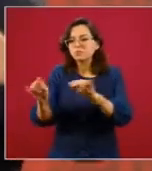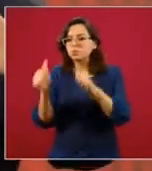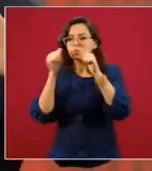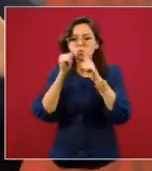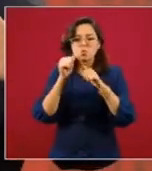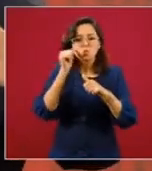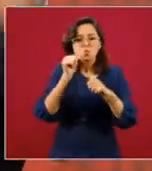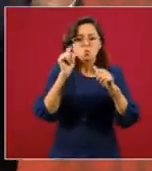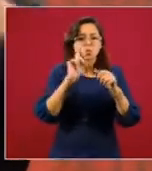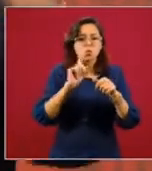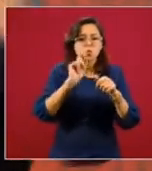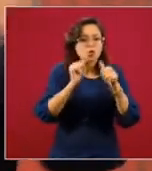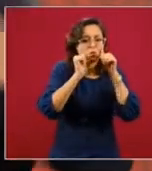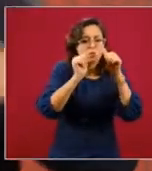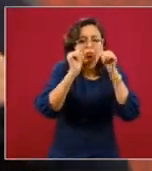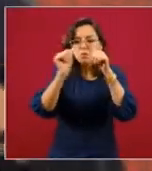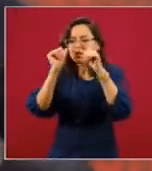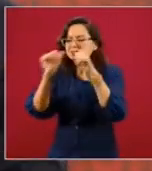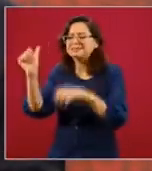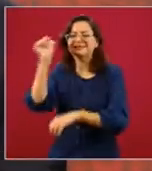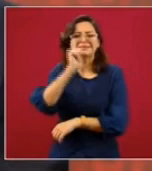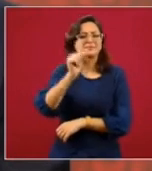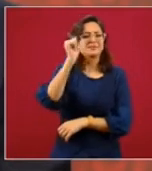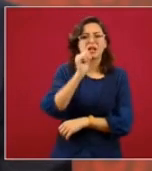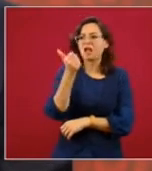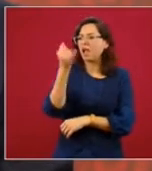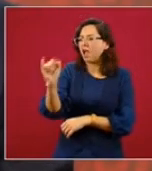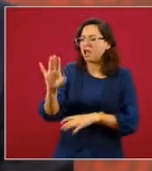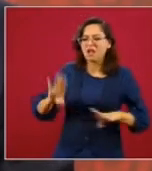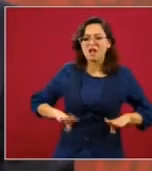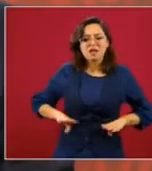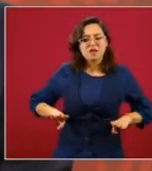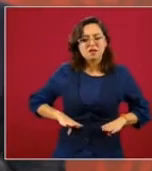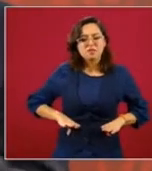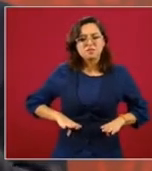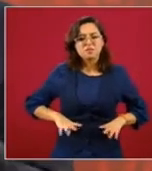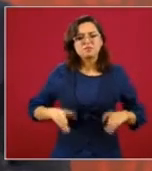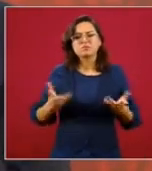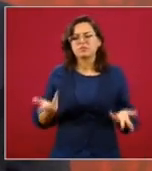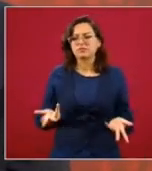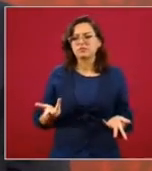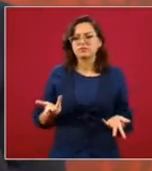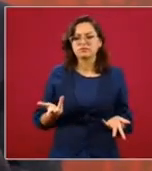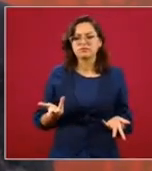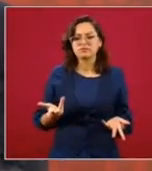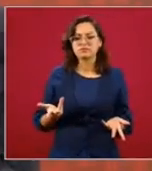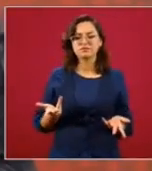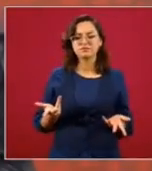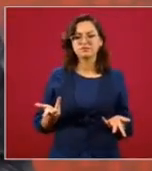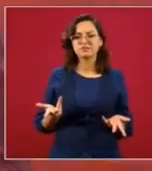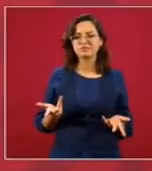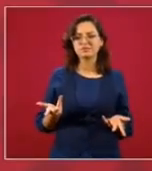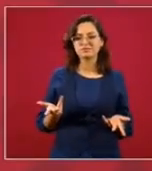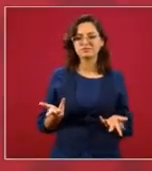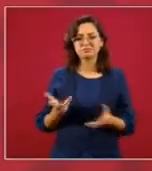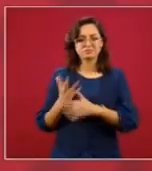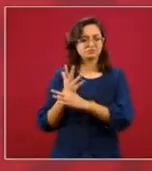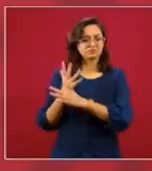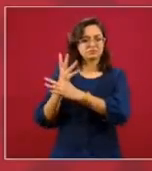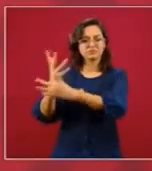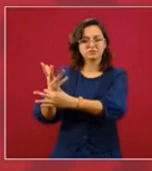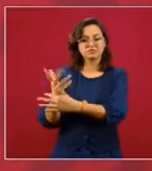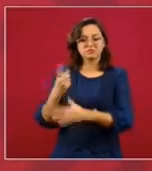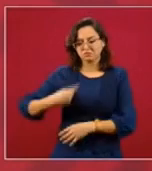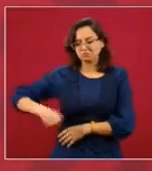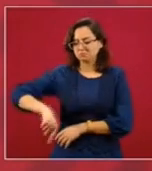este tema y atendiendo este tema. Entonces, vamos nosotros a continuar